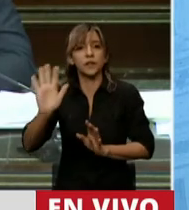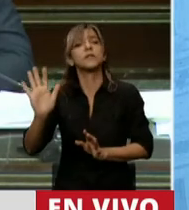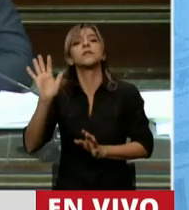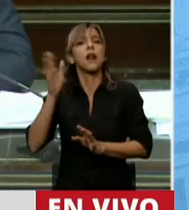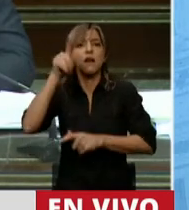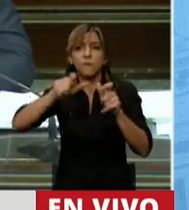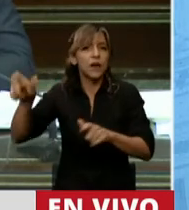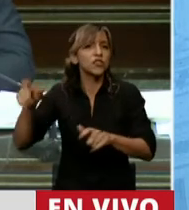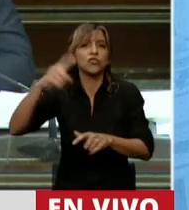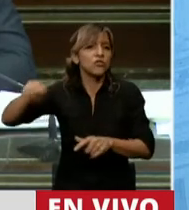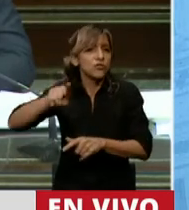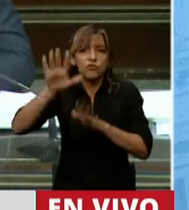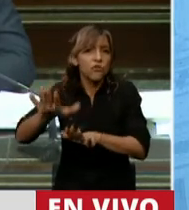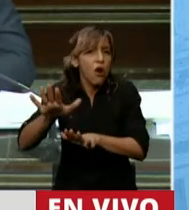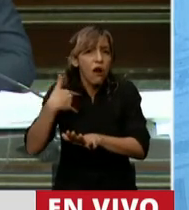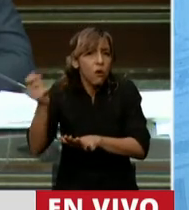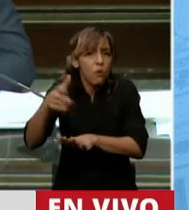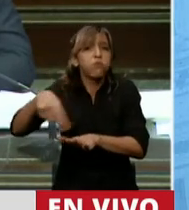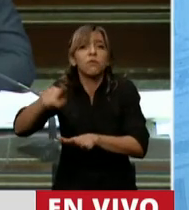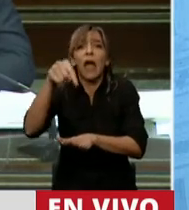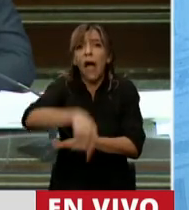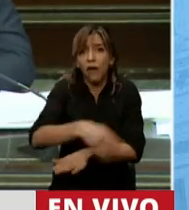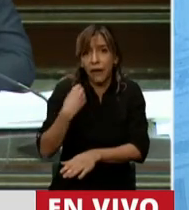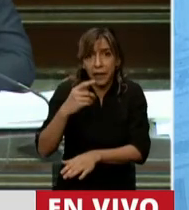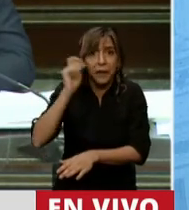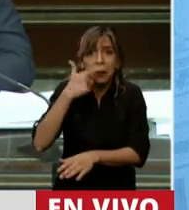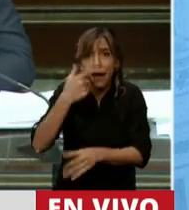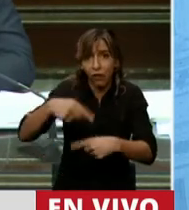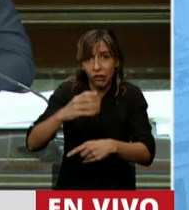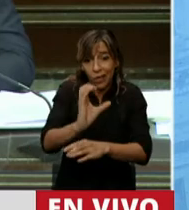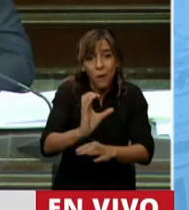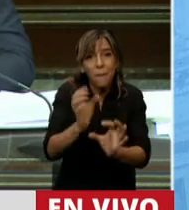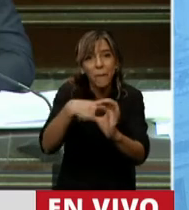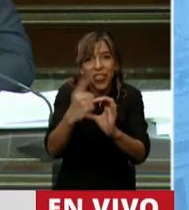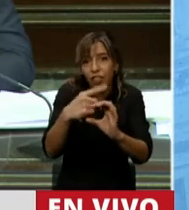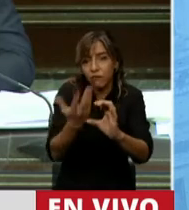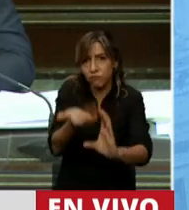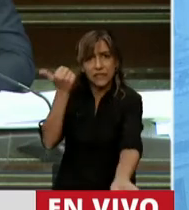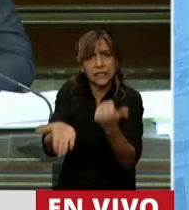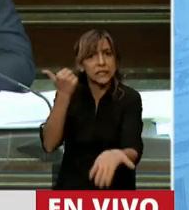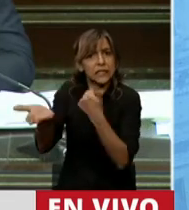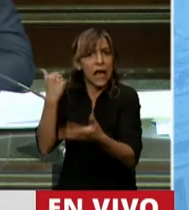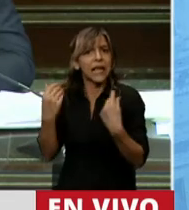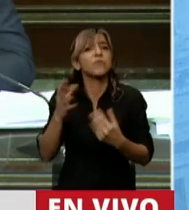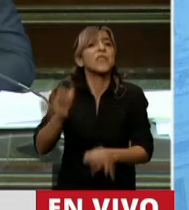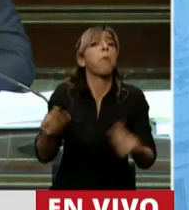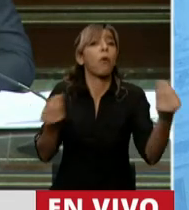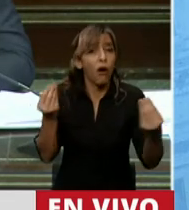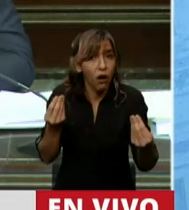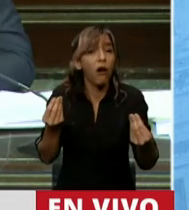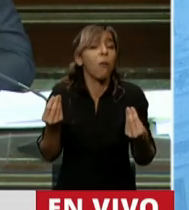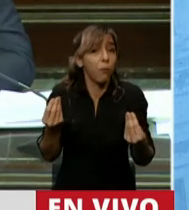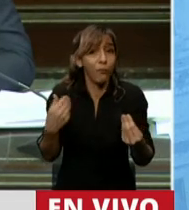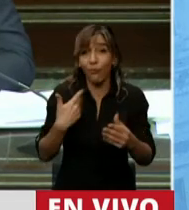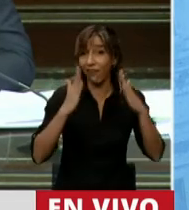están en el medio y que les están sacando los medidores porque no se puede pagar. ¿Y sabe por qué? Porque en Mendoza, una casa de una